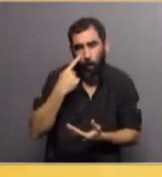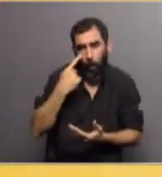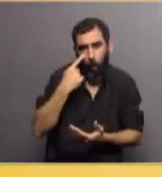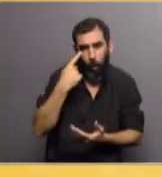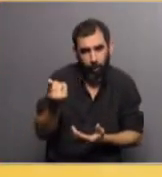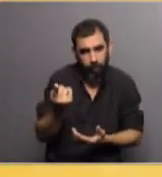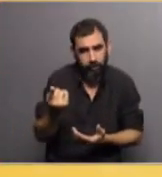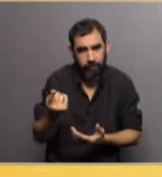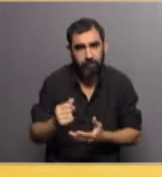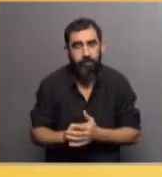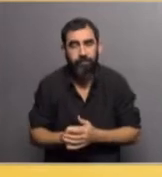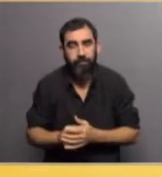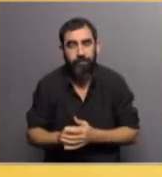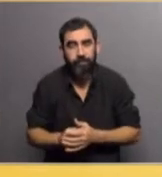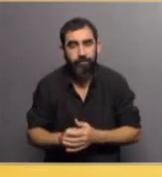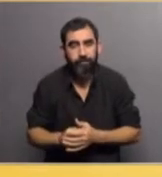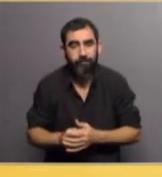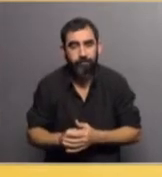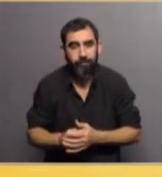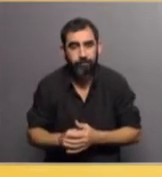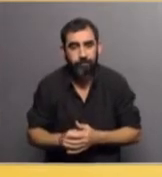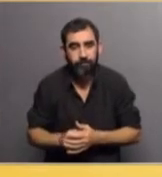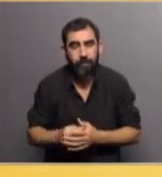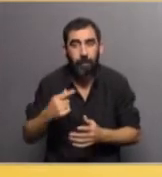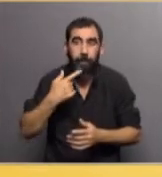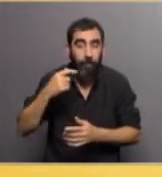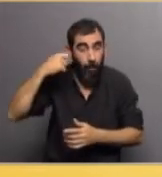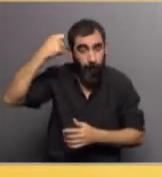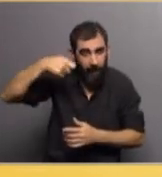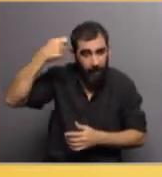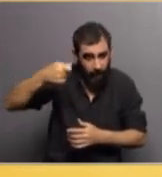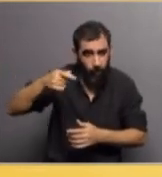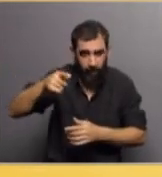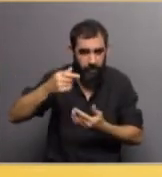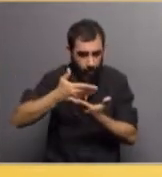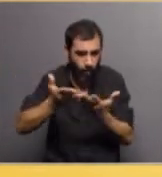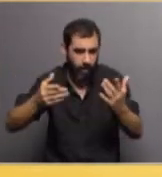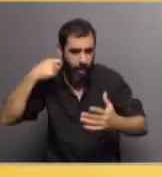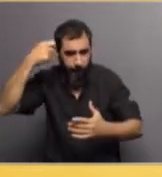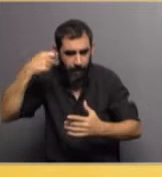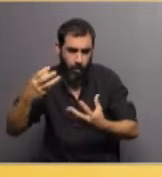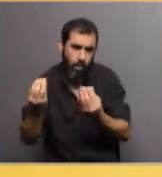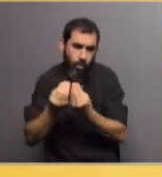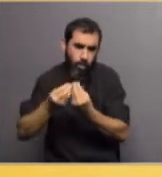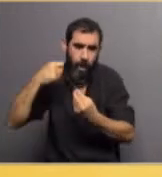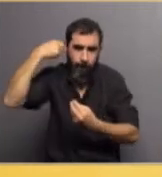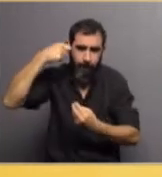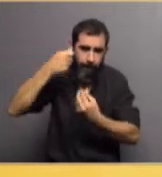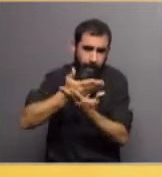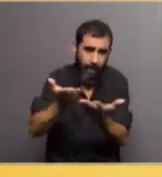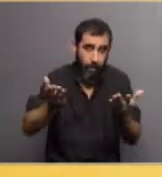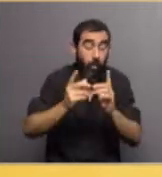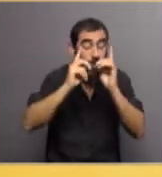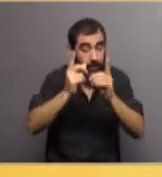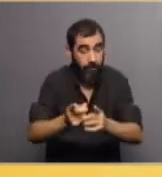más allá de lo que haya podido trascender en la prensa, en películas. El observatorio ha sido retratado en varias películas y de hecho